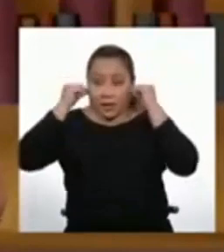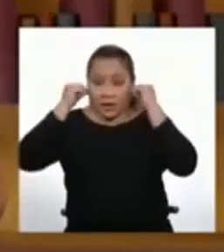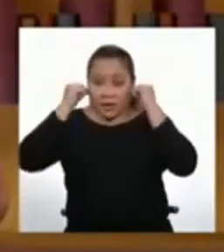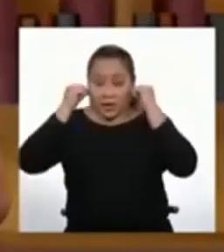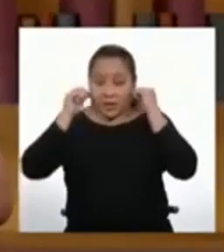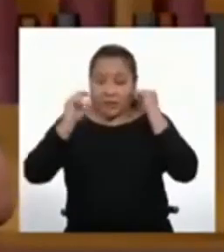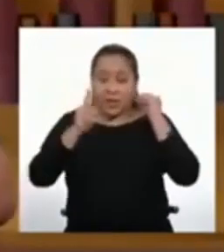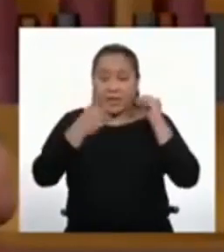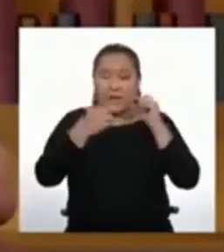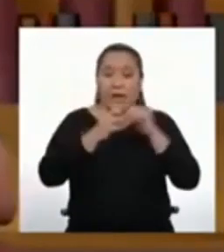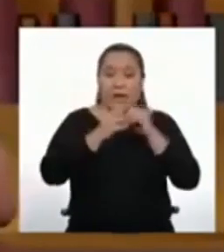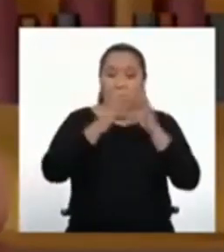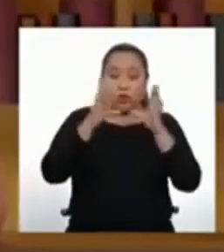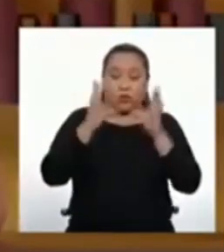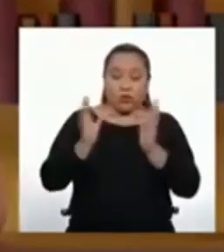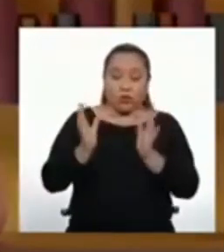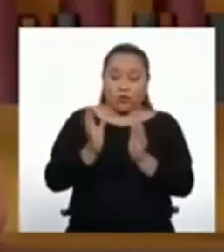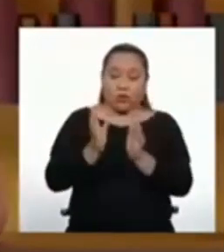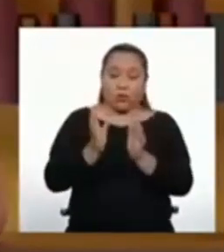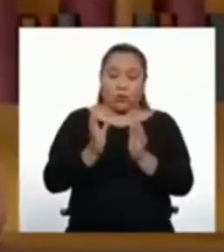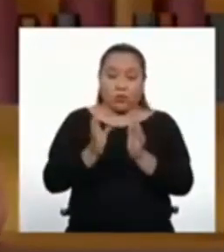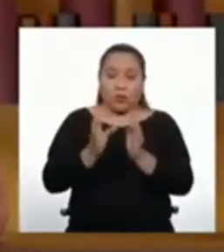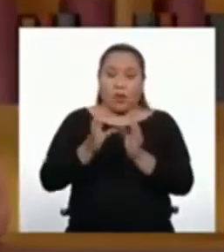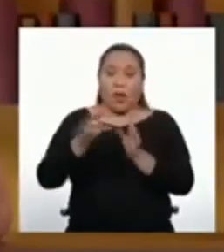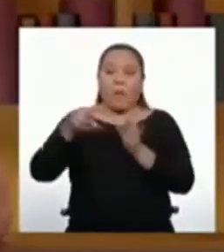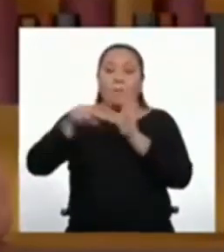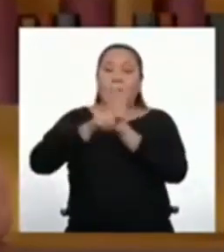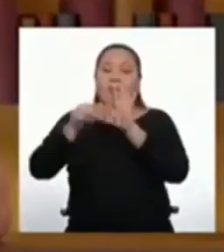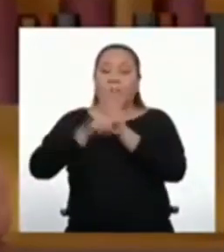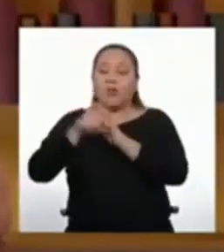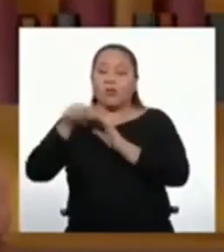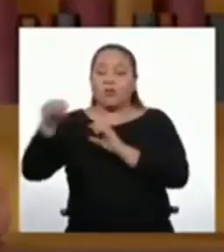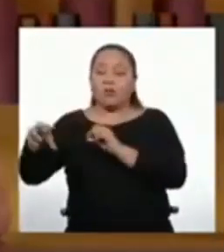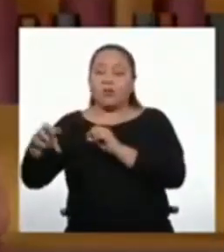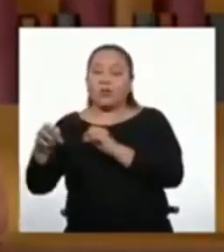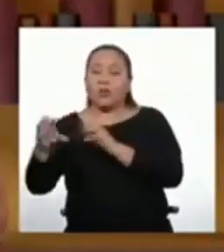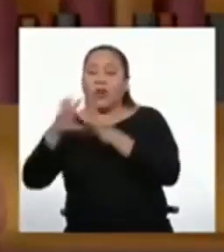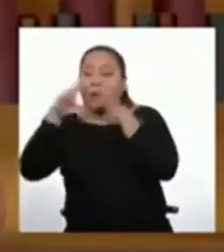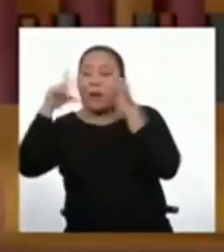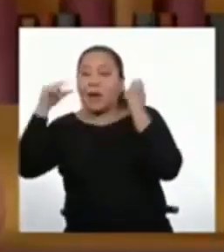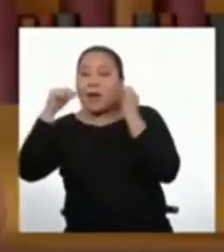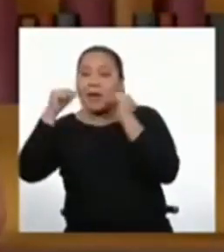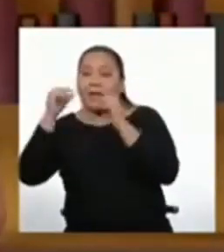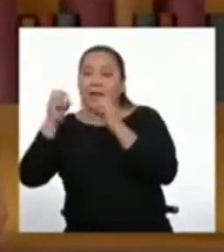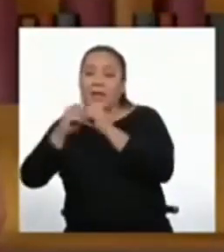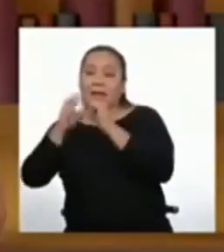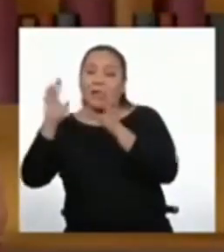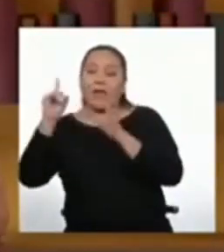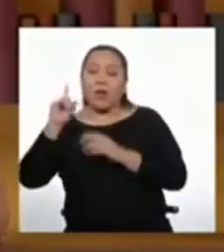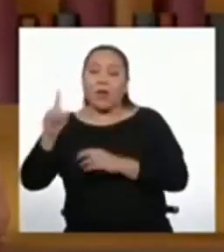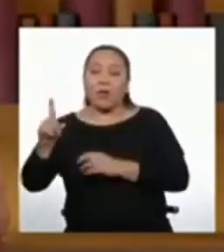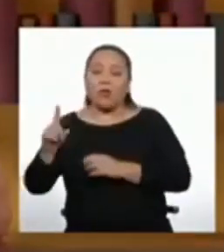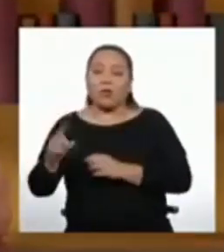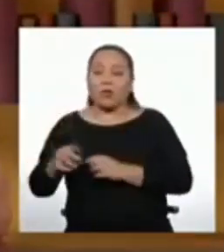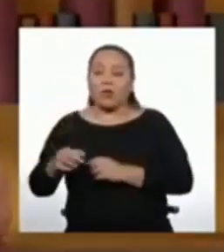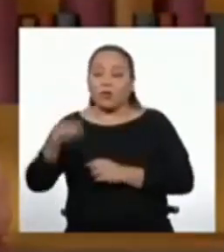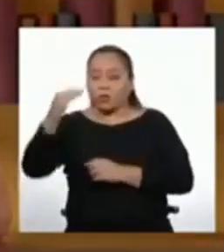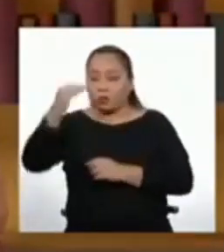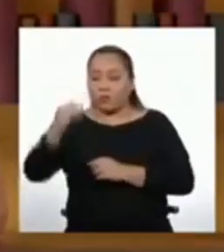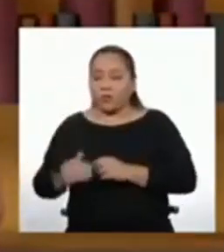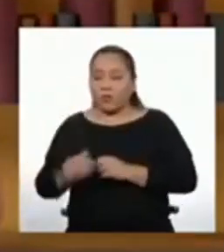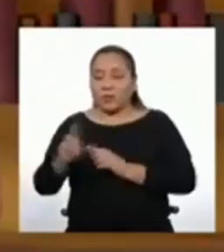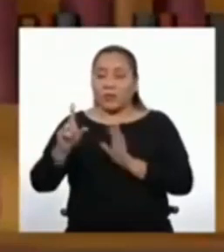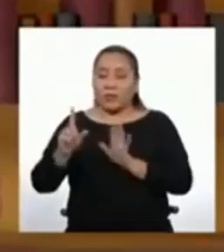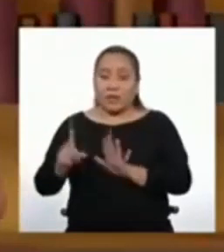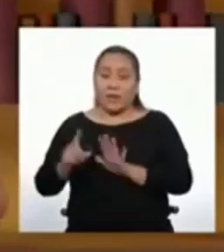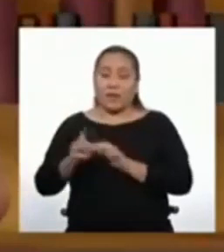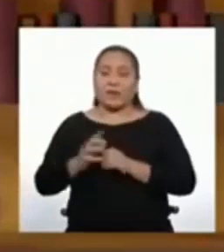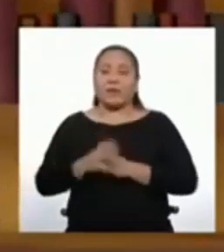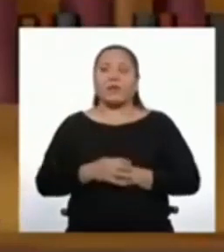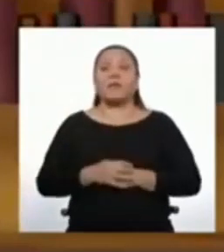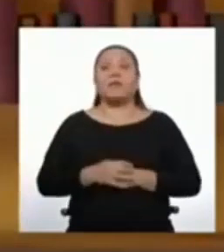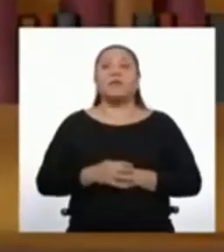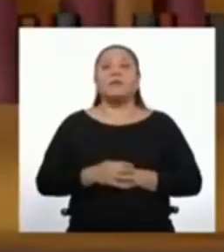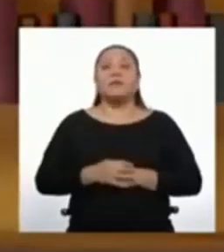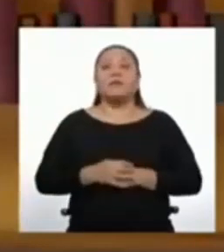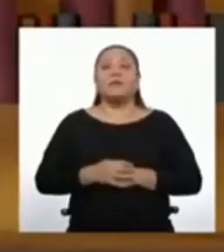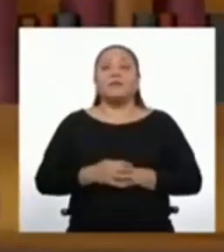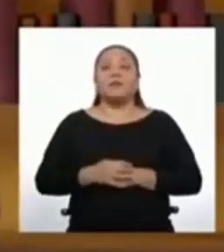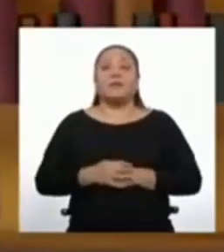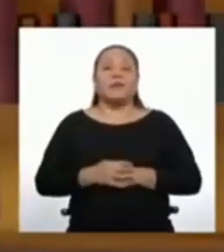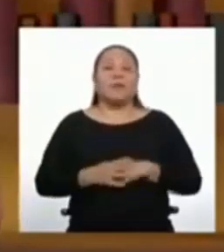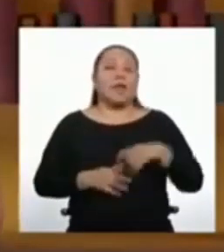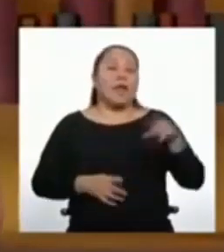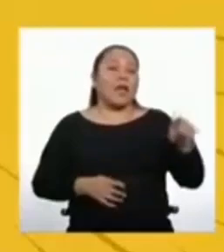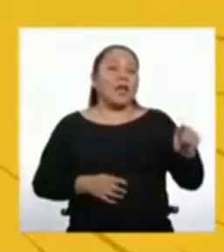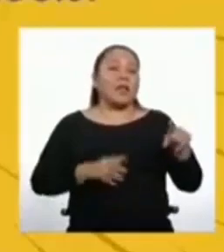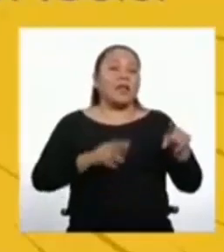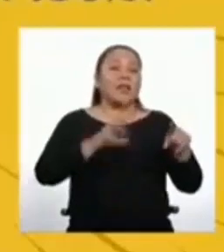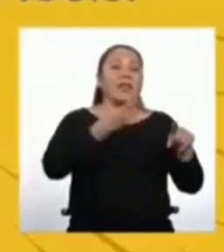las mascarillas confeccionadas el día 1, obtendremos la diferencia 6. ¿Qué pasa si obtienes la diferencia entre el día 3